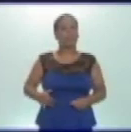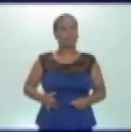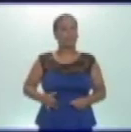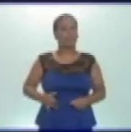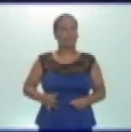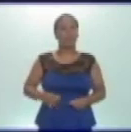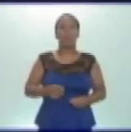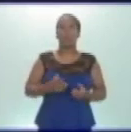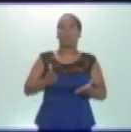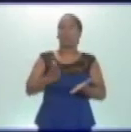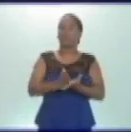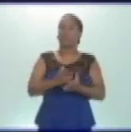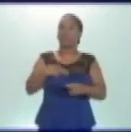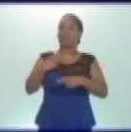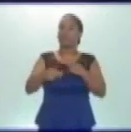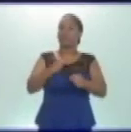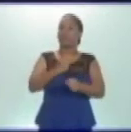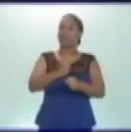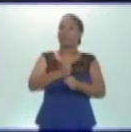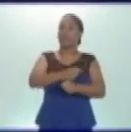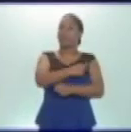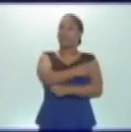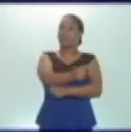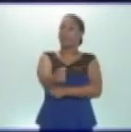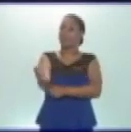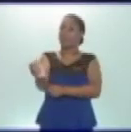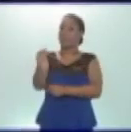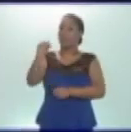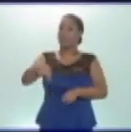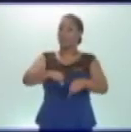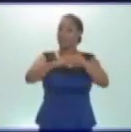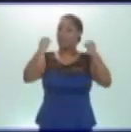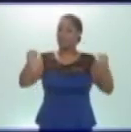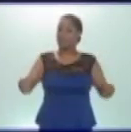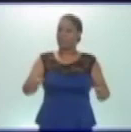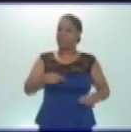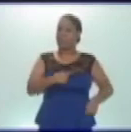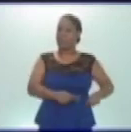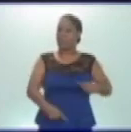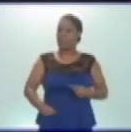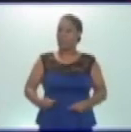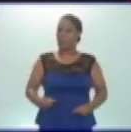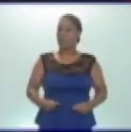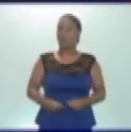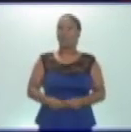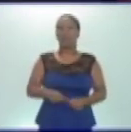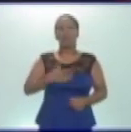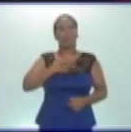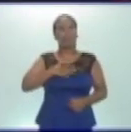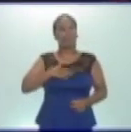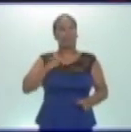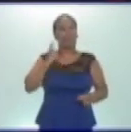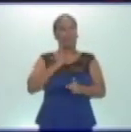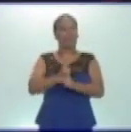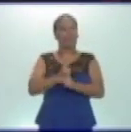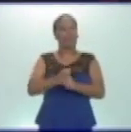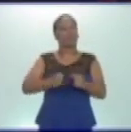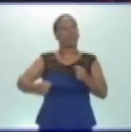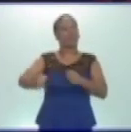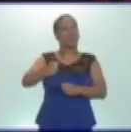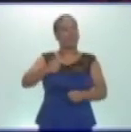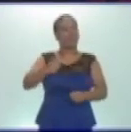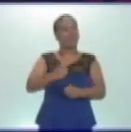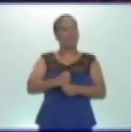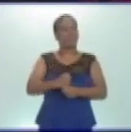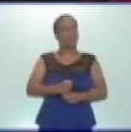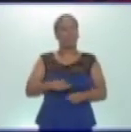que han realizado su trabajo práctico e integrador con este sistema de órganos, espero que el encuentro les haya sido de mucha utilidad. Pero para